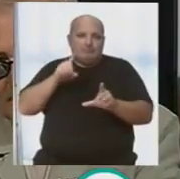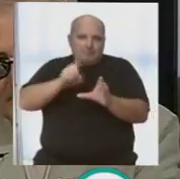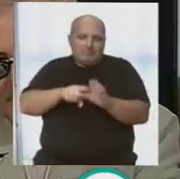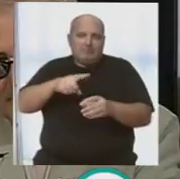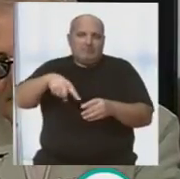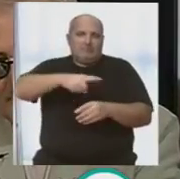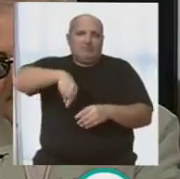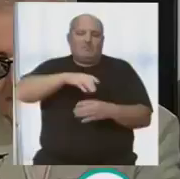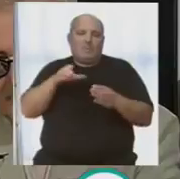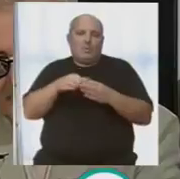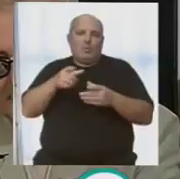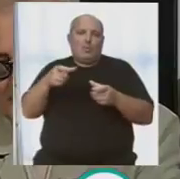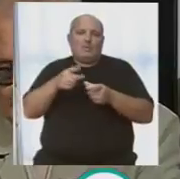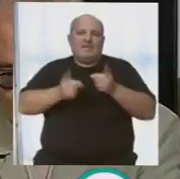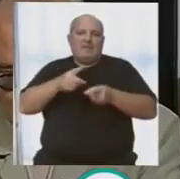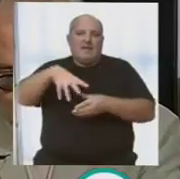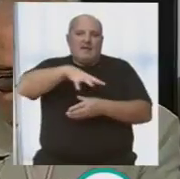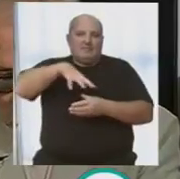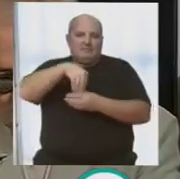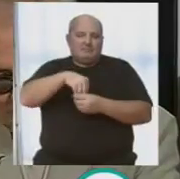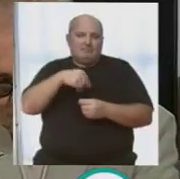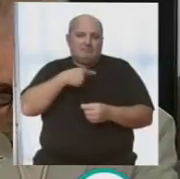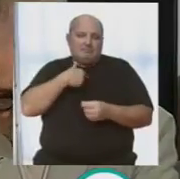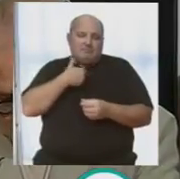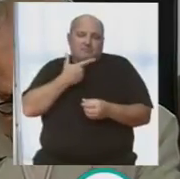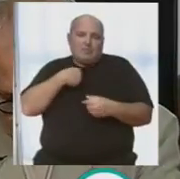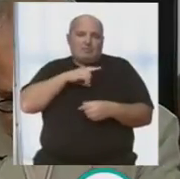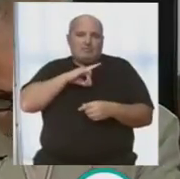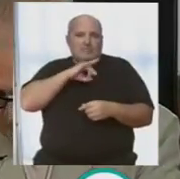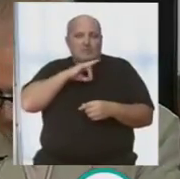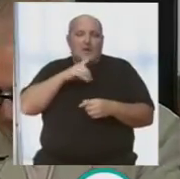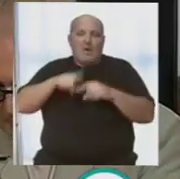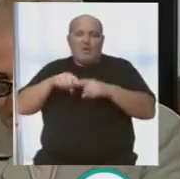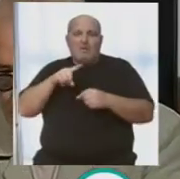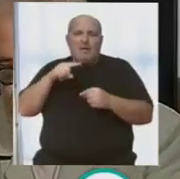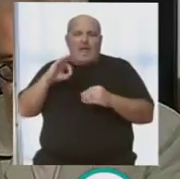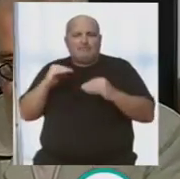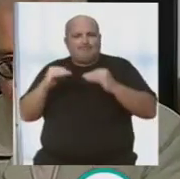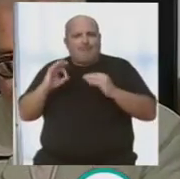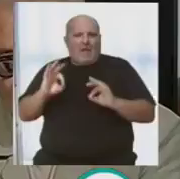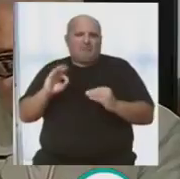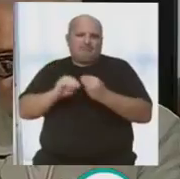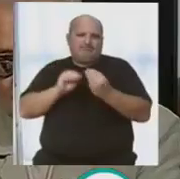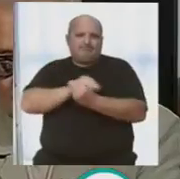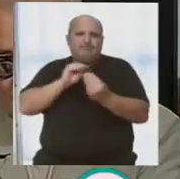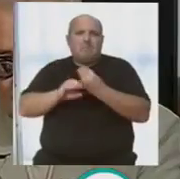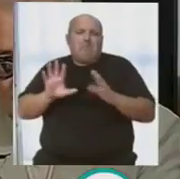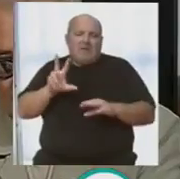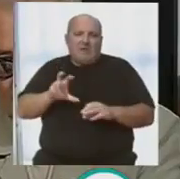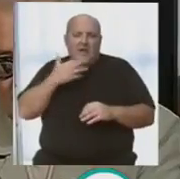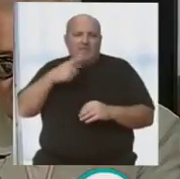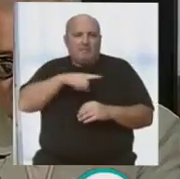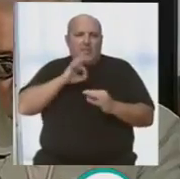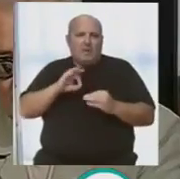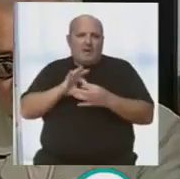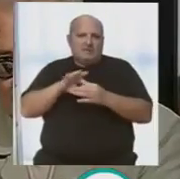su Junta y de las inquietudes que tenemos todos los coristas. Unos más y otros menos, pero todos los coristas tenemos la